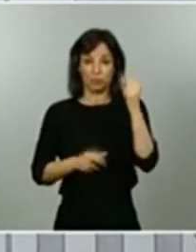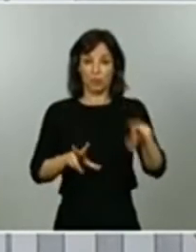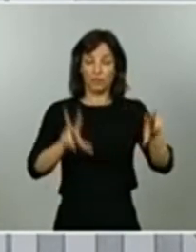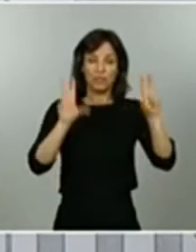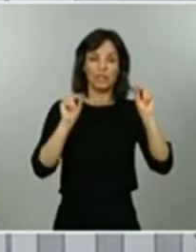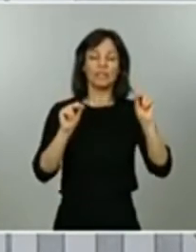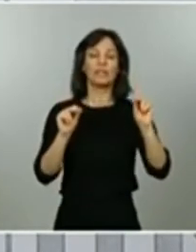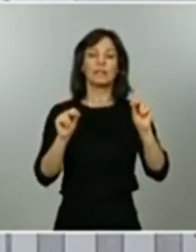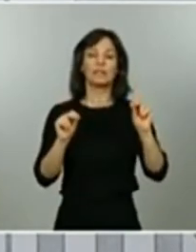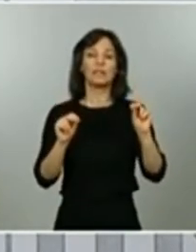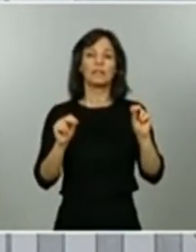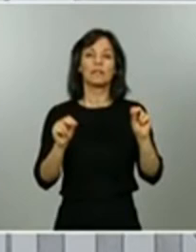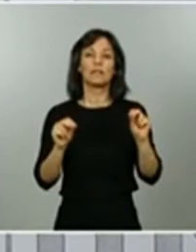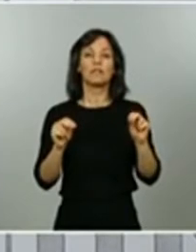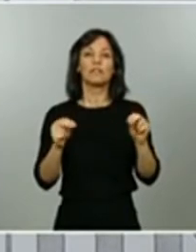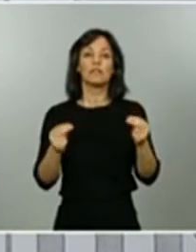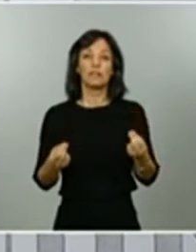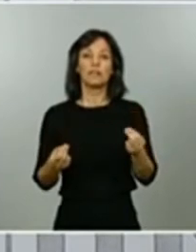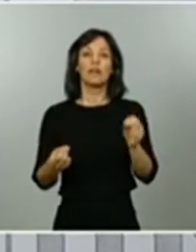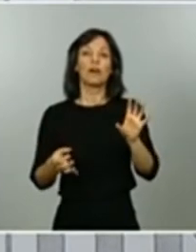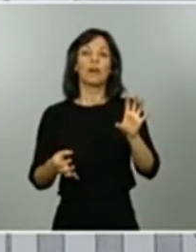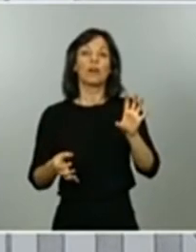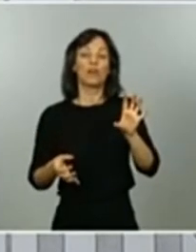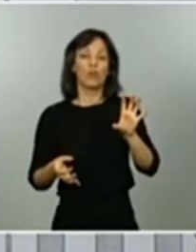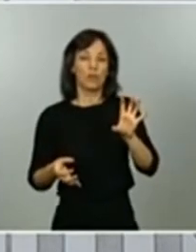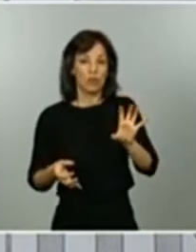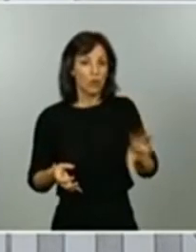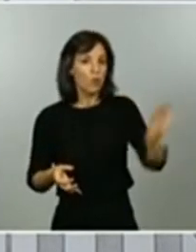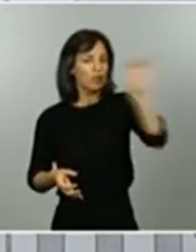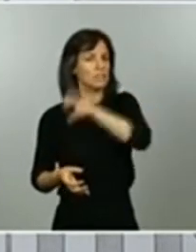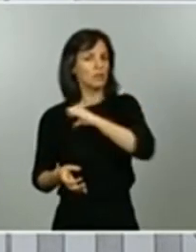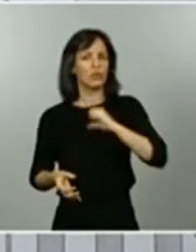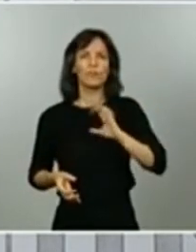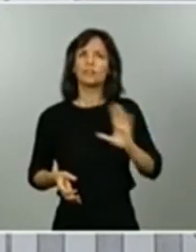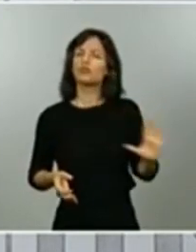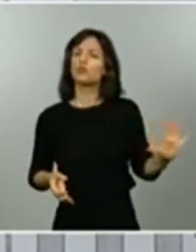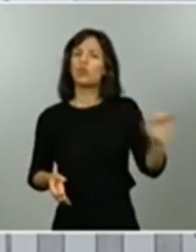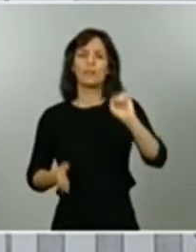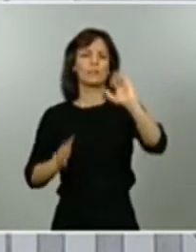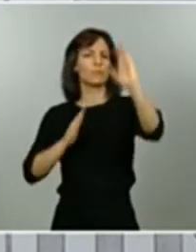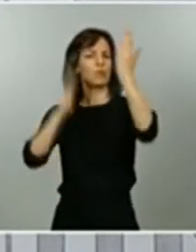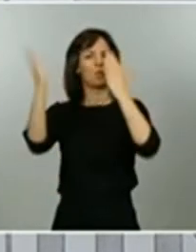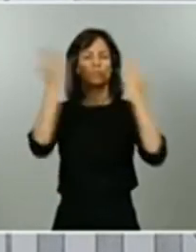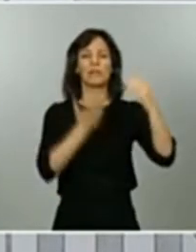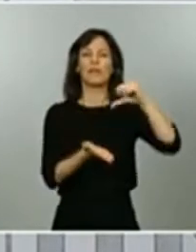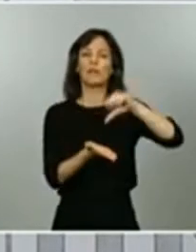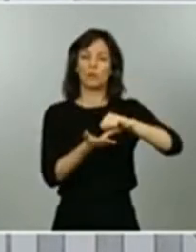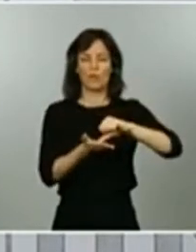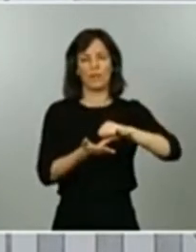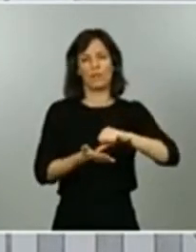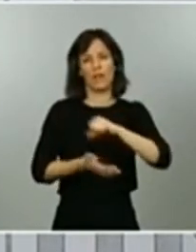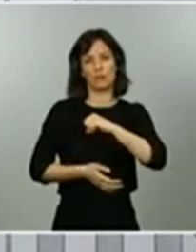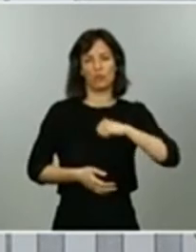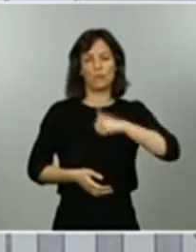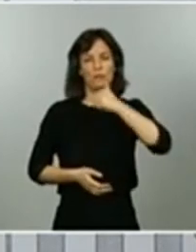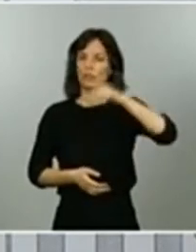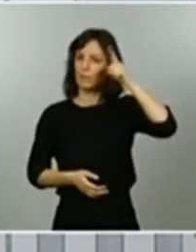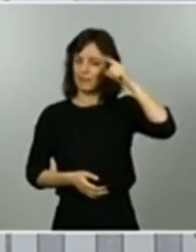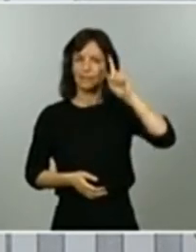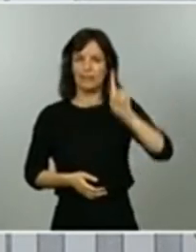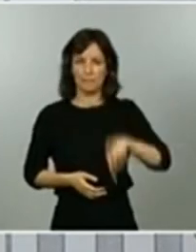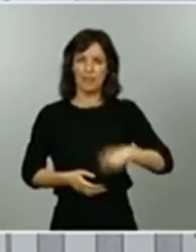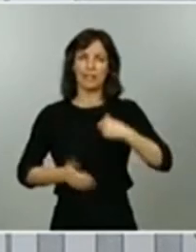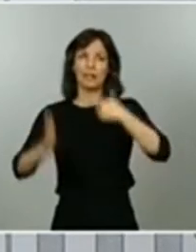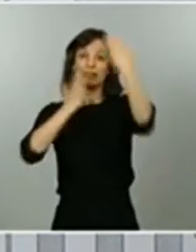las propuestas de todas las comunidades autónomas y las ciudades autónomas de Ceuta y Melilla en materia de propuestas